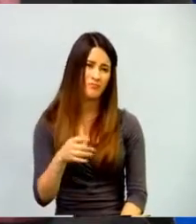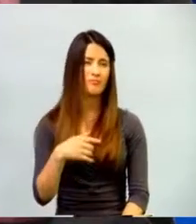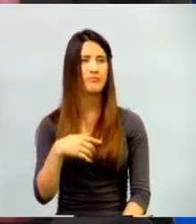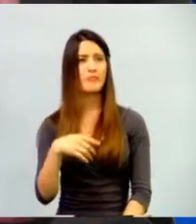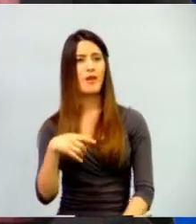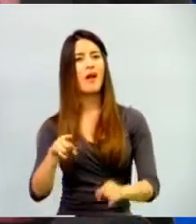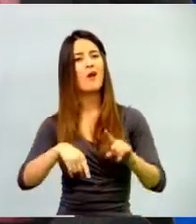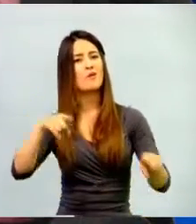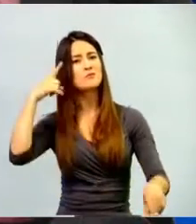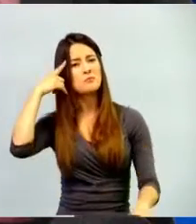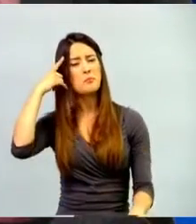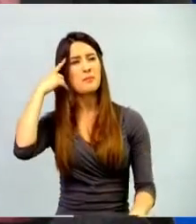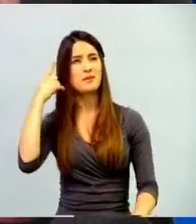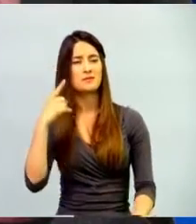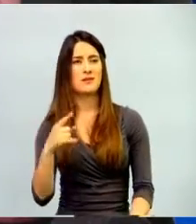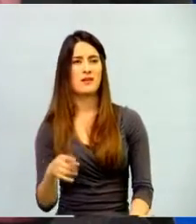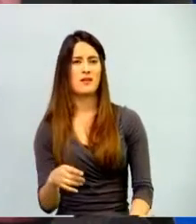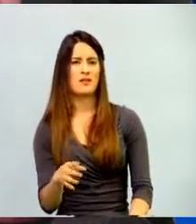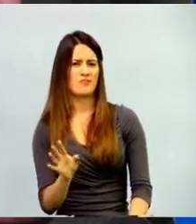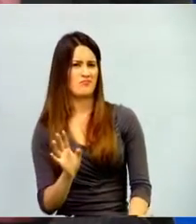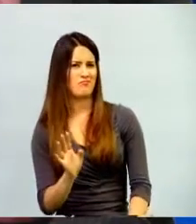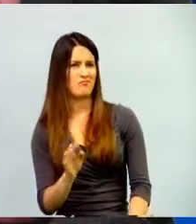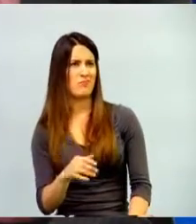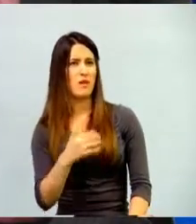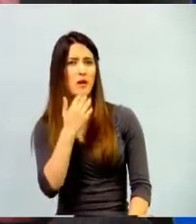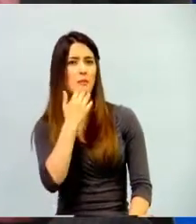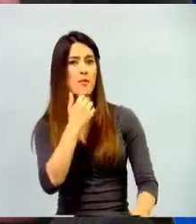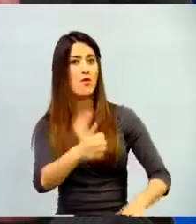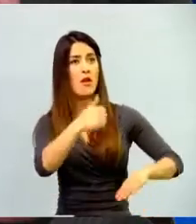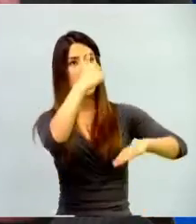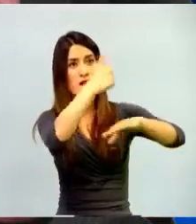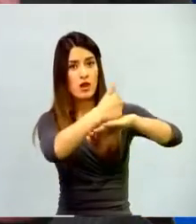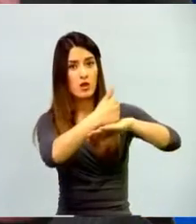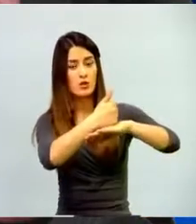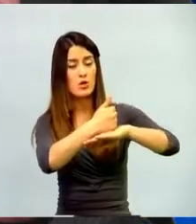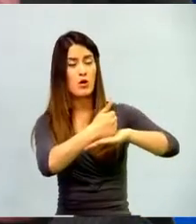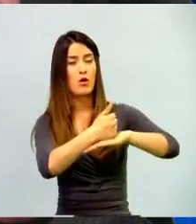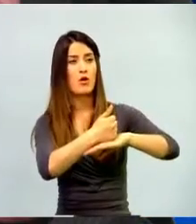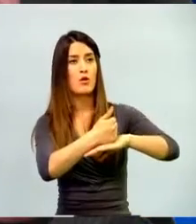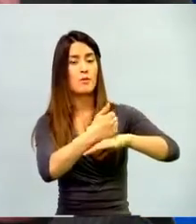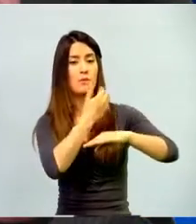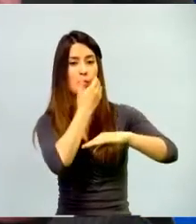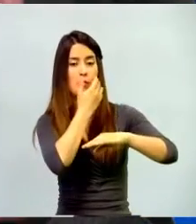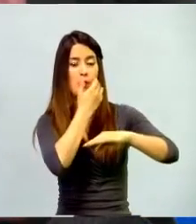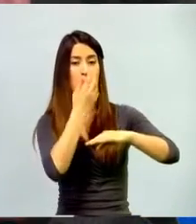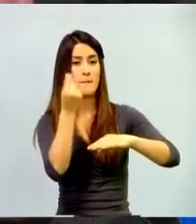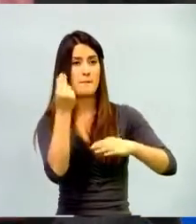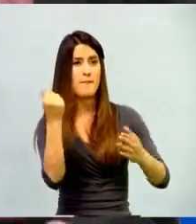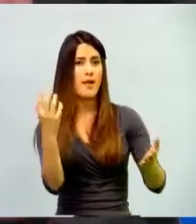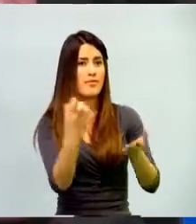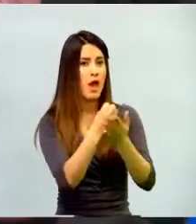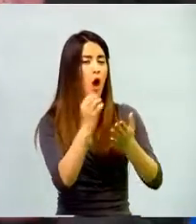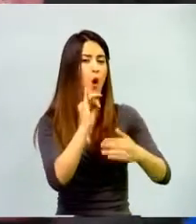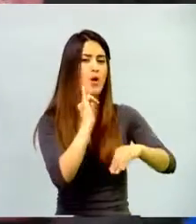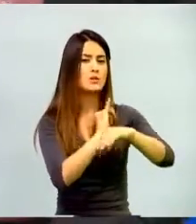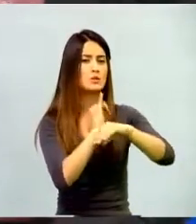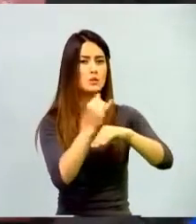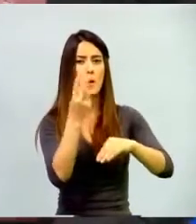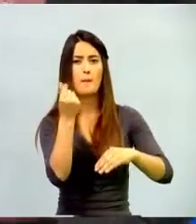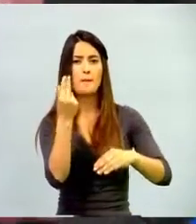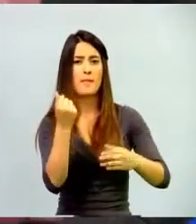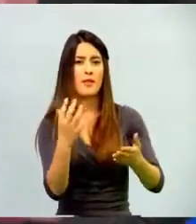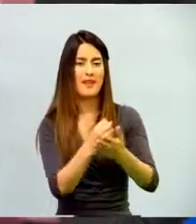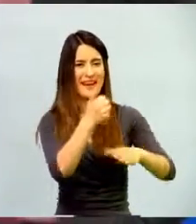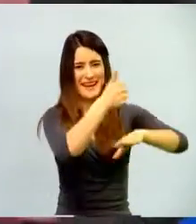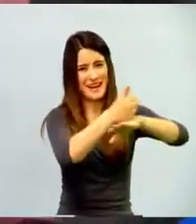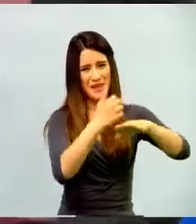que si el rector no recibe plata o perdón, la institución no recibe ese dinero porque no es el rector el